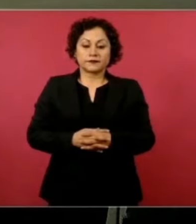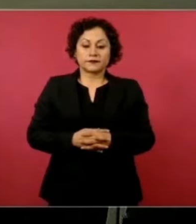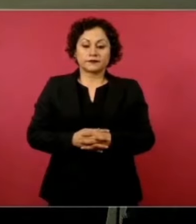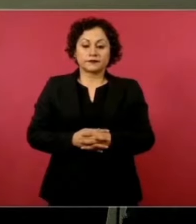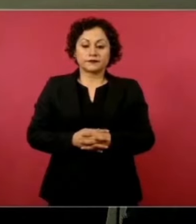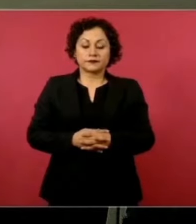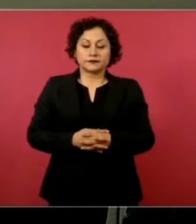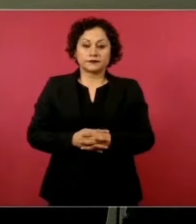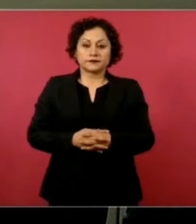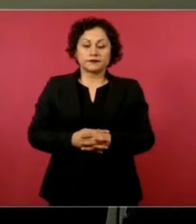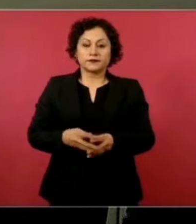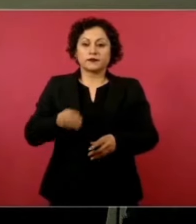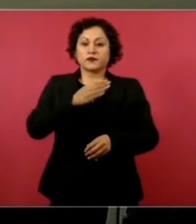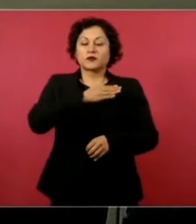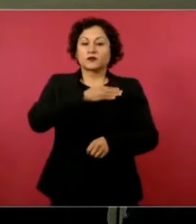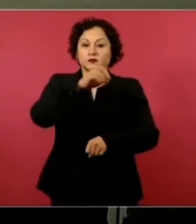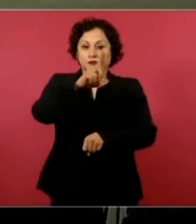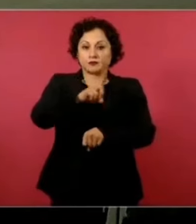Buenos días,